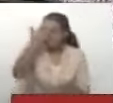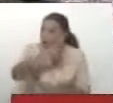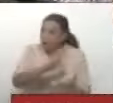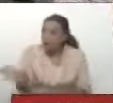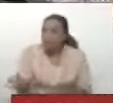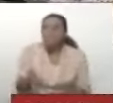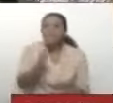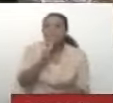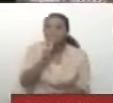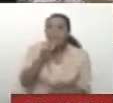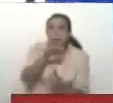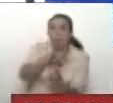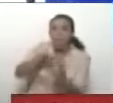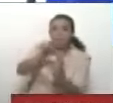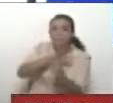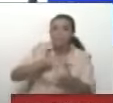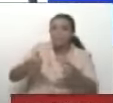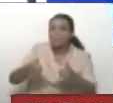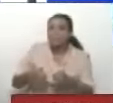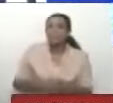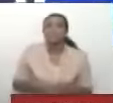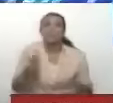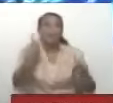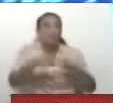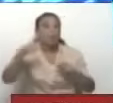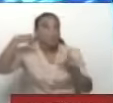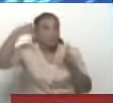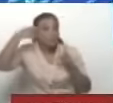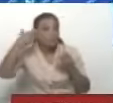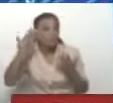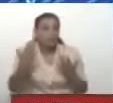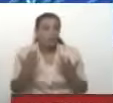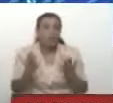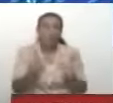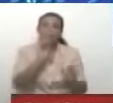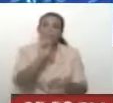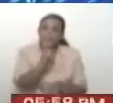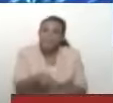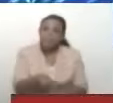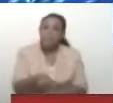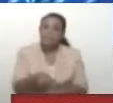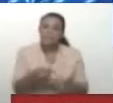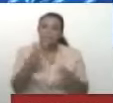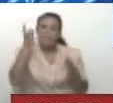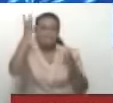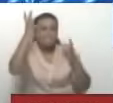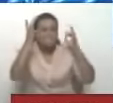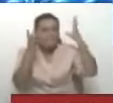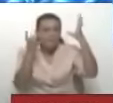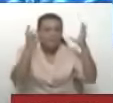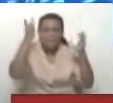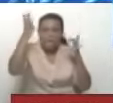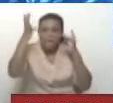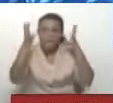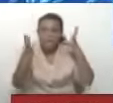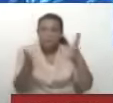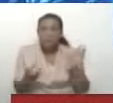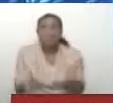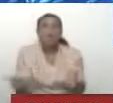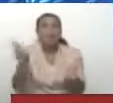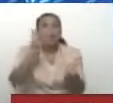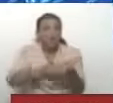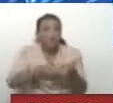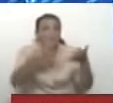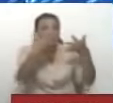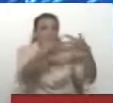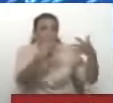Y quieren empezar a manipular desde allá. Vamos a ver el video. Presidente. Para contrarrestar justamente. Esa maquinación. Esa manipulación. Vamos a repasar. El